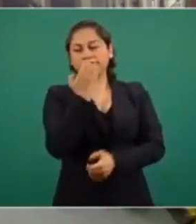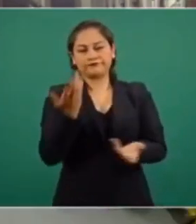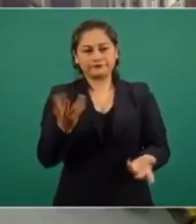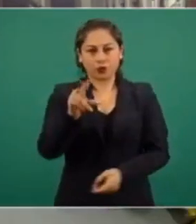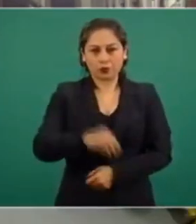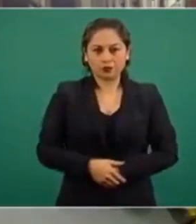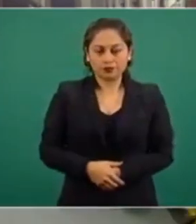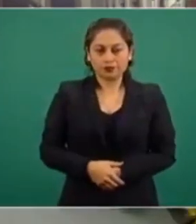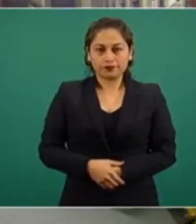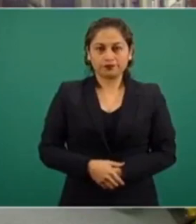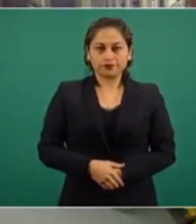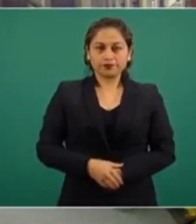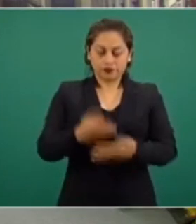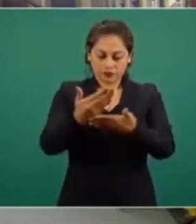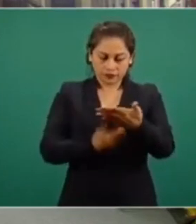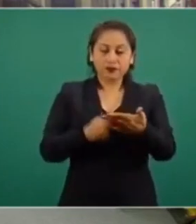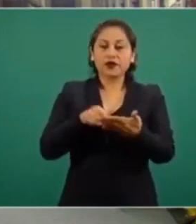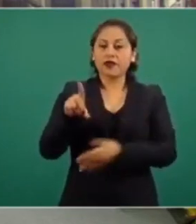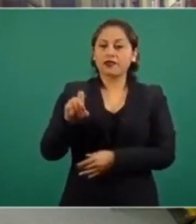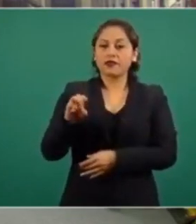A ver, vamos con Demian.